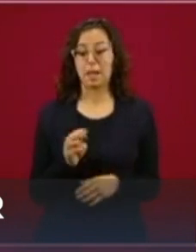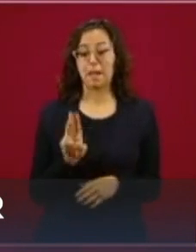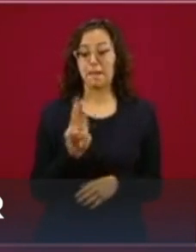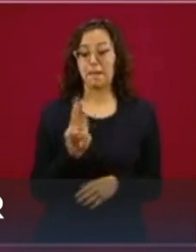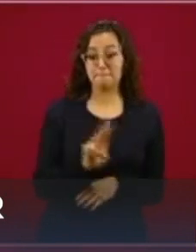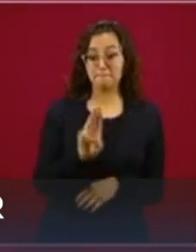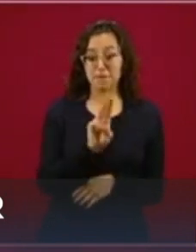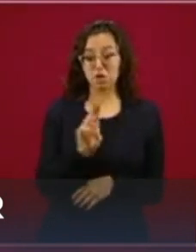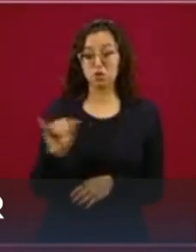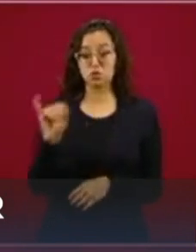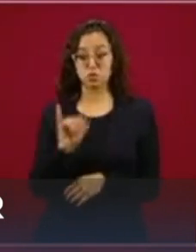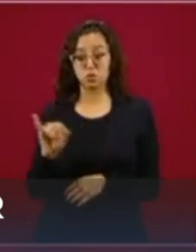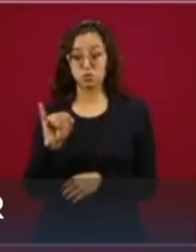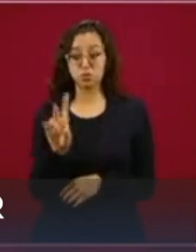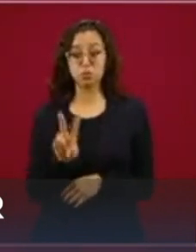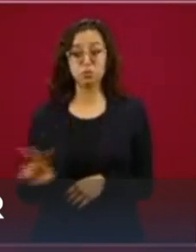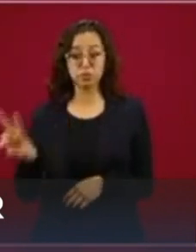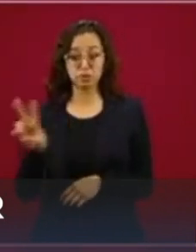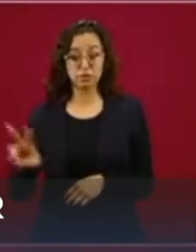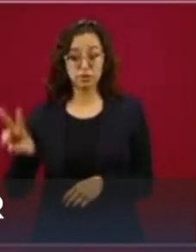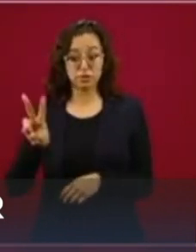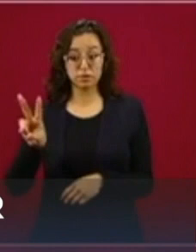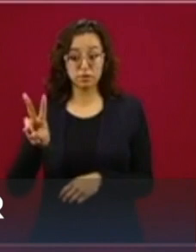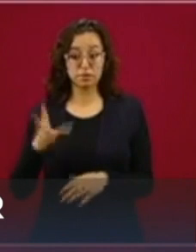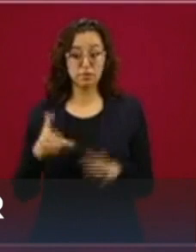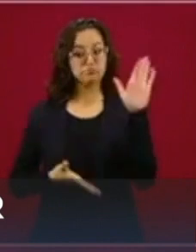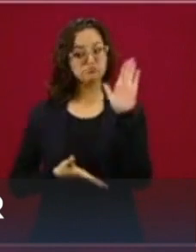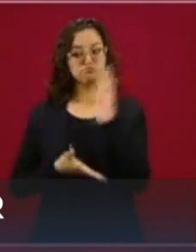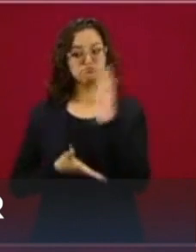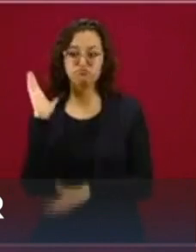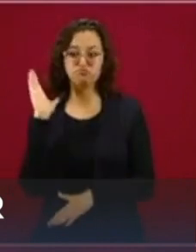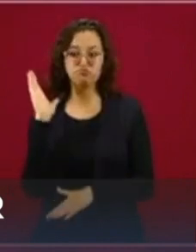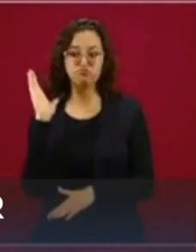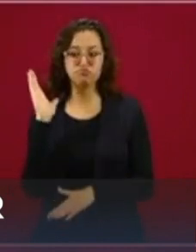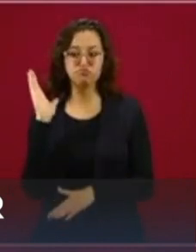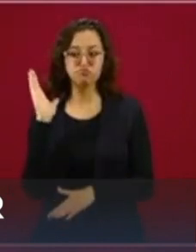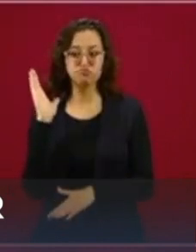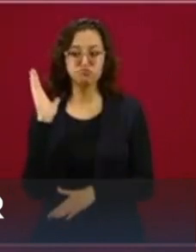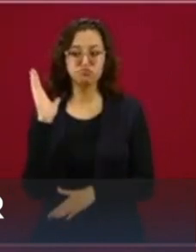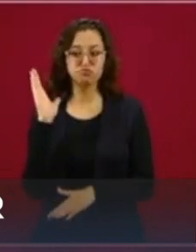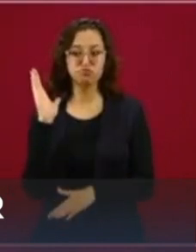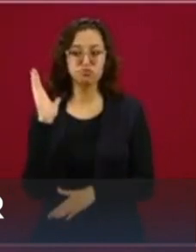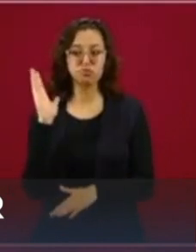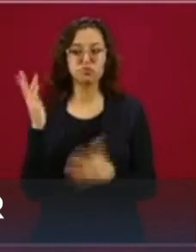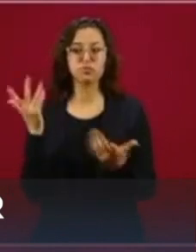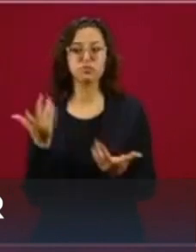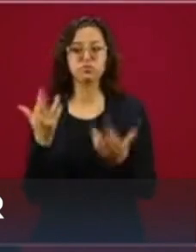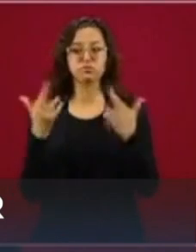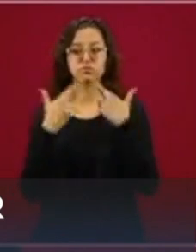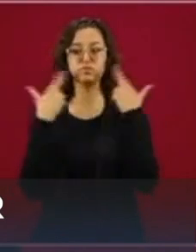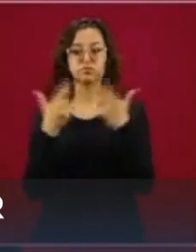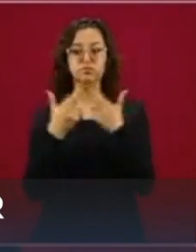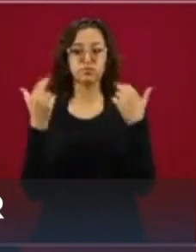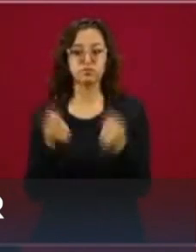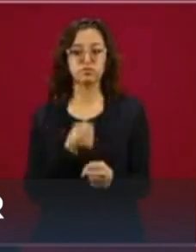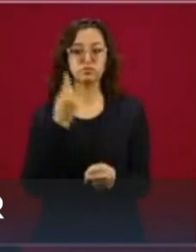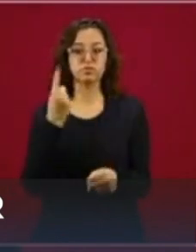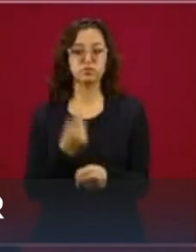viernes vamos a llevar a cabo la reunión de seguridad